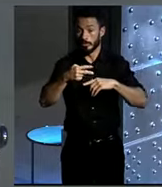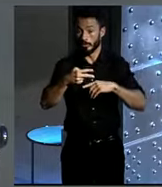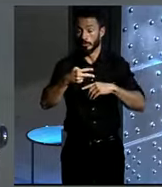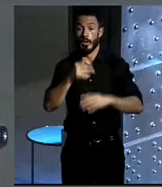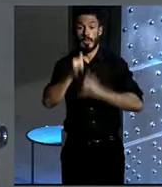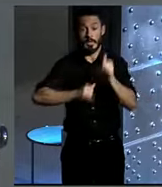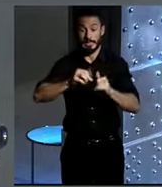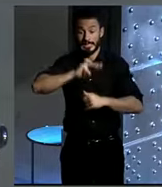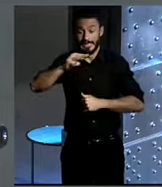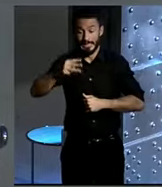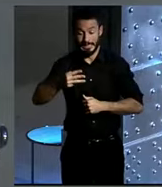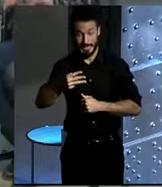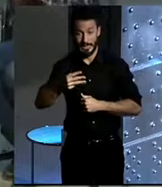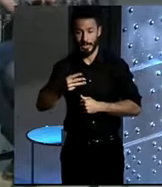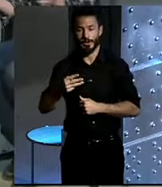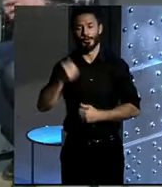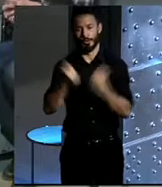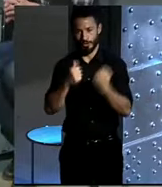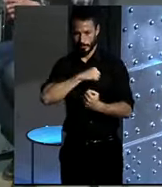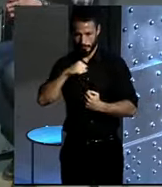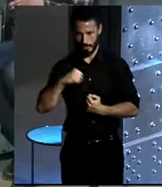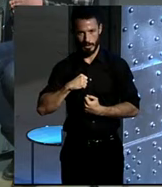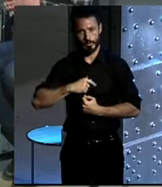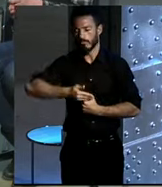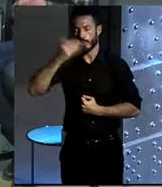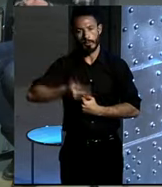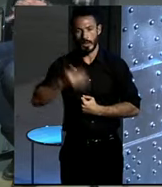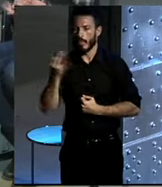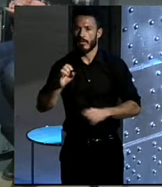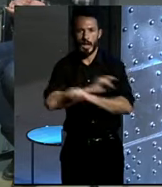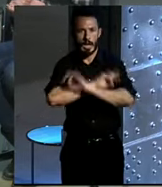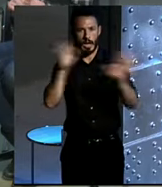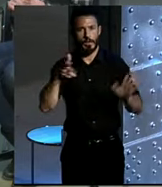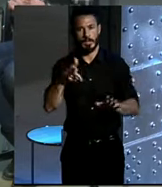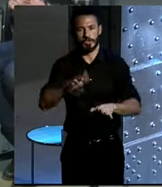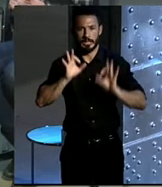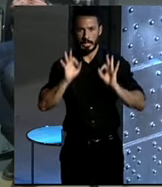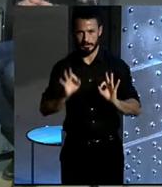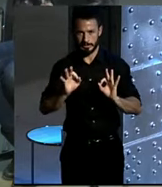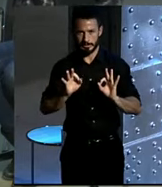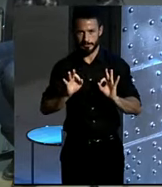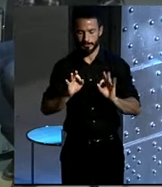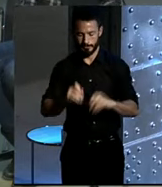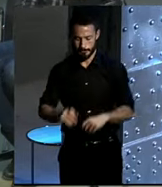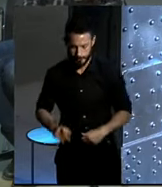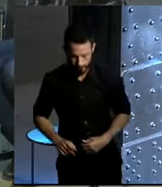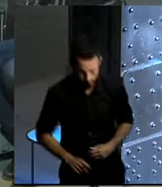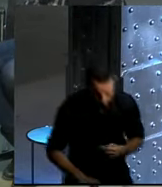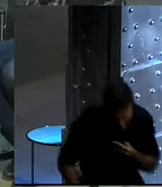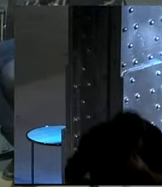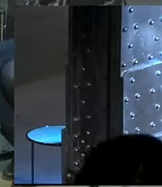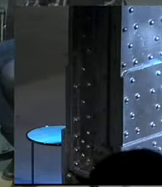y por último va el coche privado. Esto es fundamental que quede claro que hay en qué orden van los derechos. Y yo que sigo haciendo de abogado del diablo,